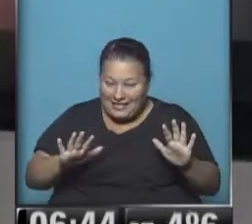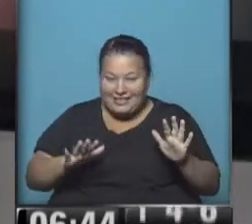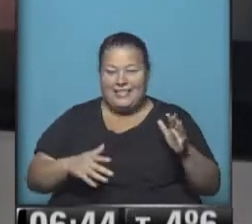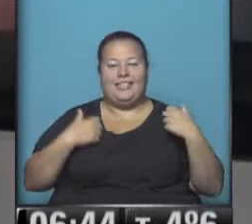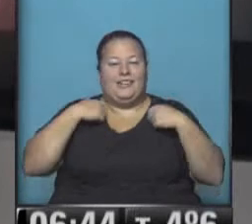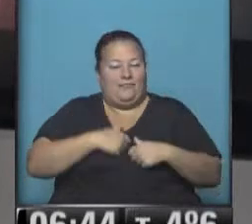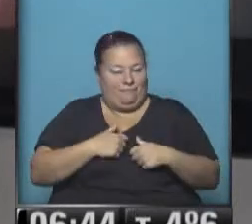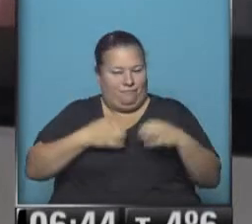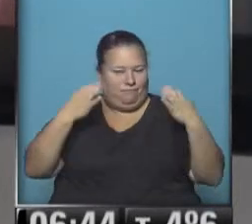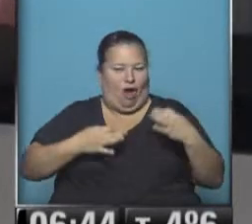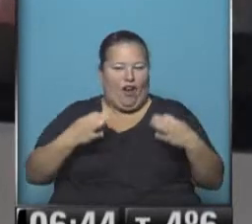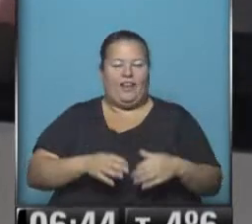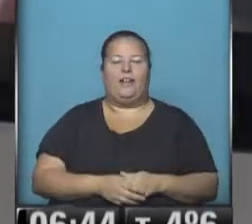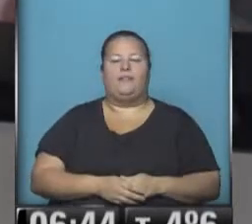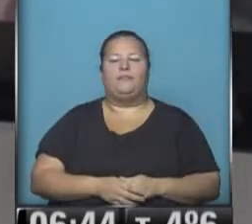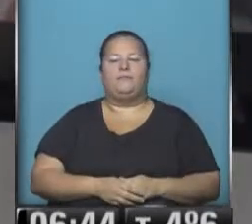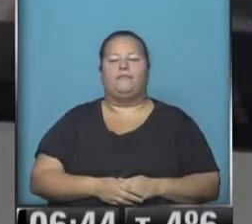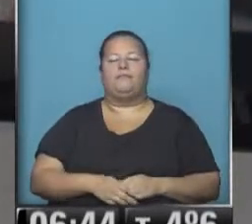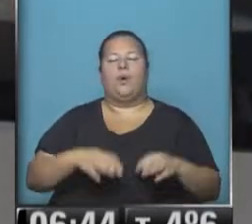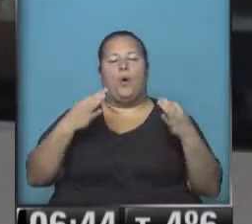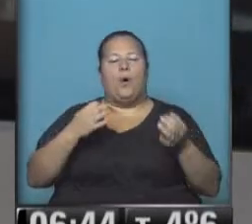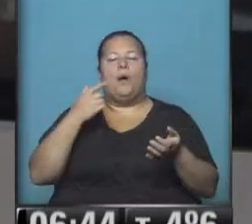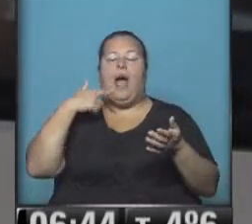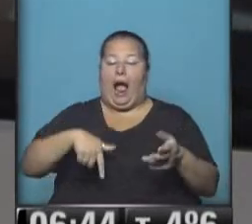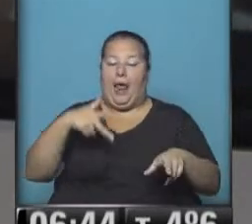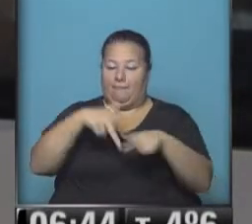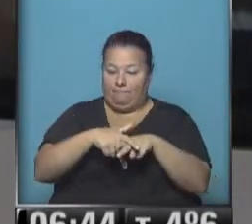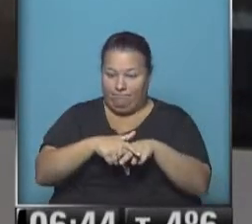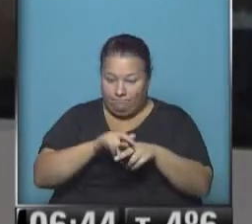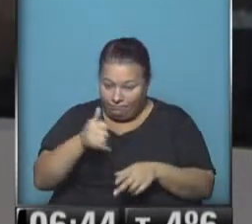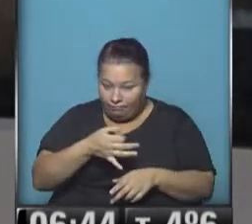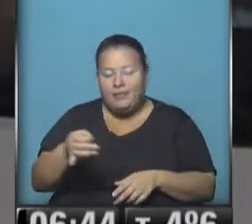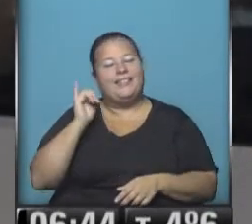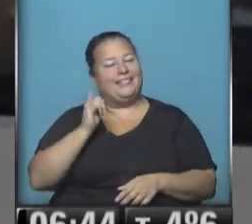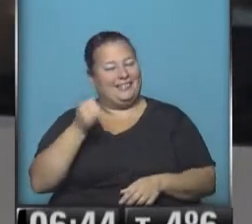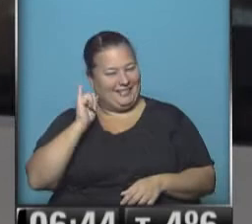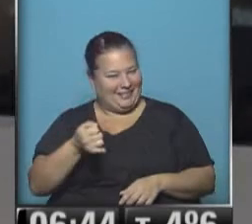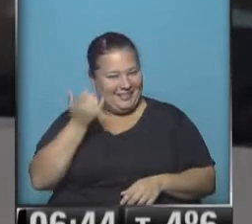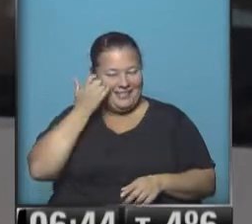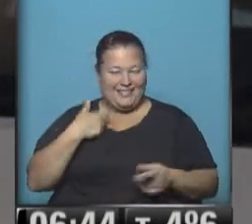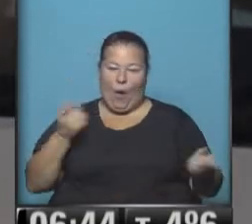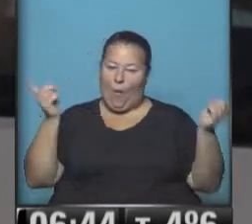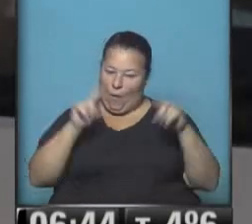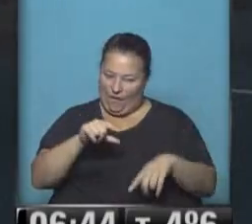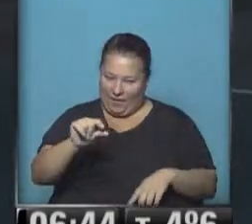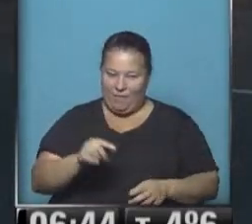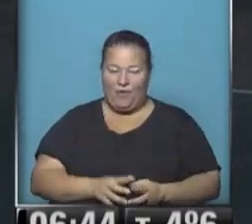Janet Wise, auténtico Janet. Y auténtica la pausa, ¿no, Karin? Sí, ya estamos volviendo.